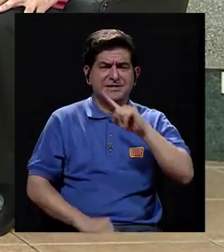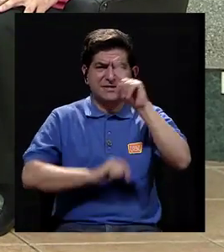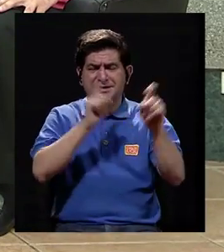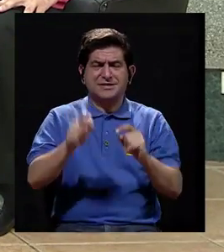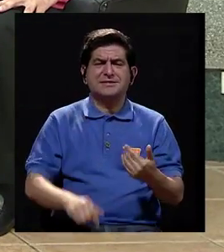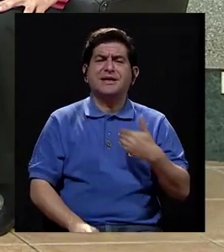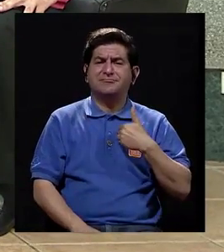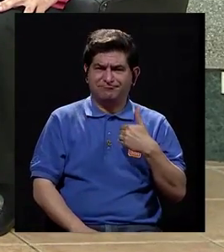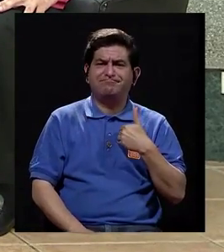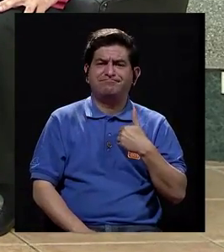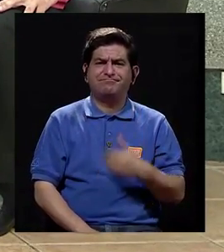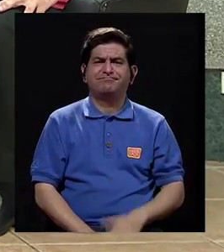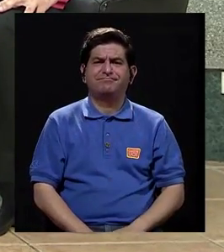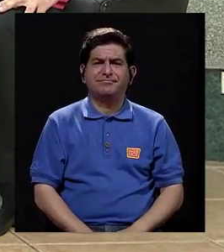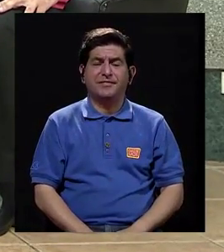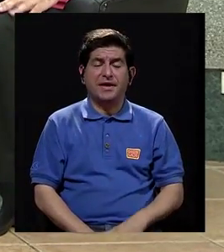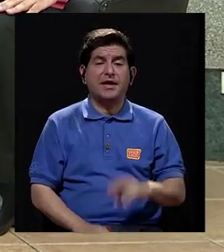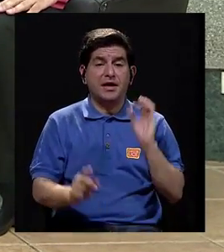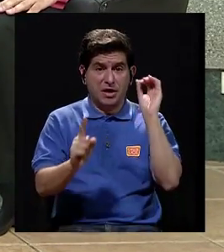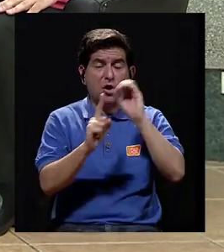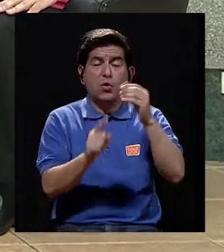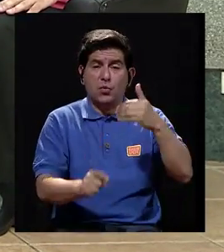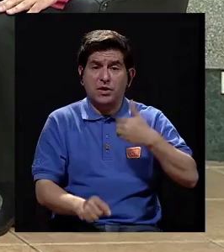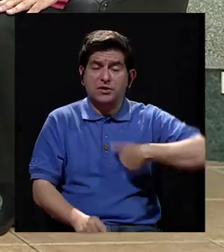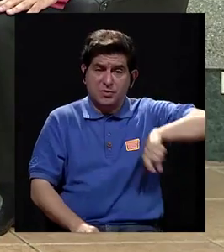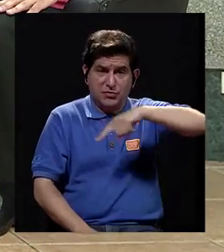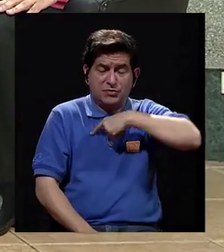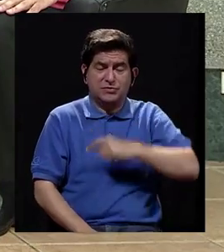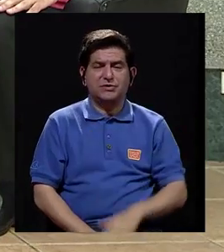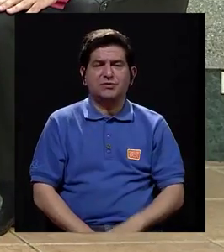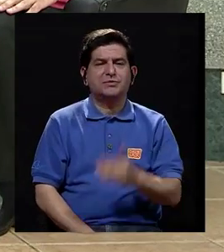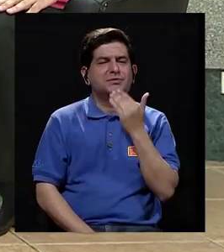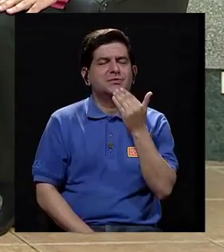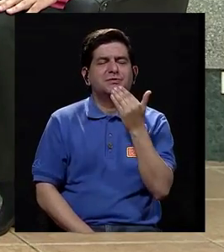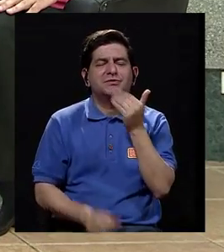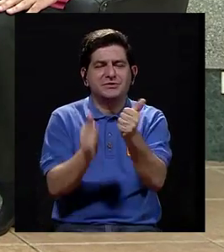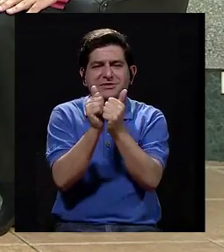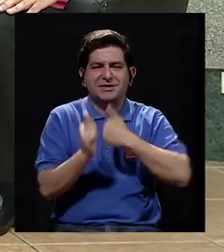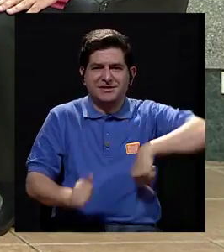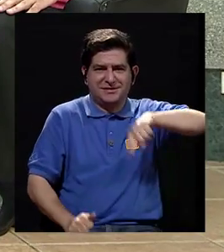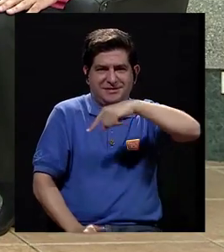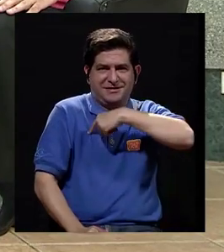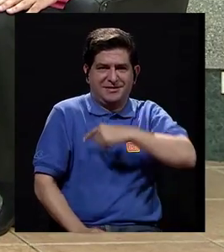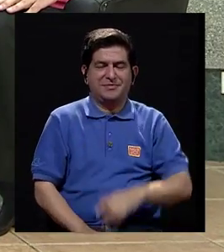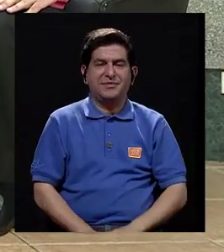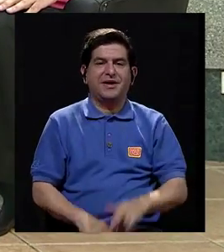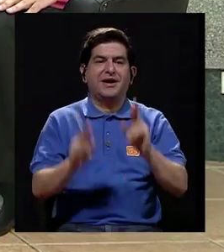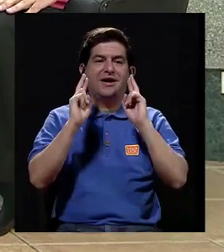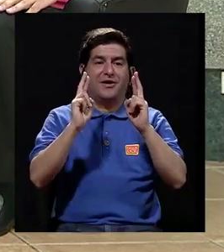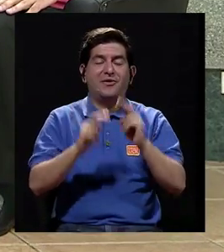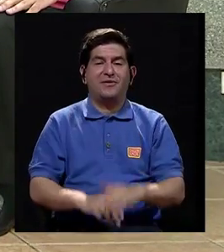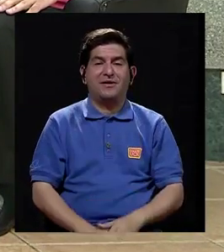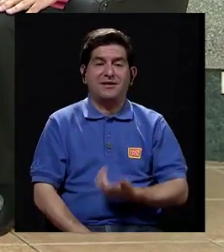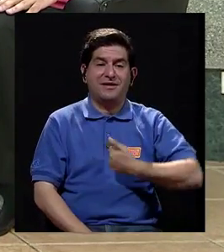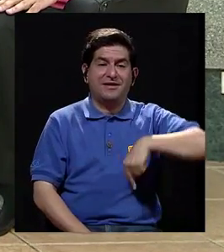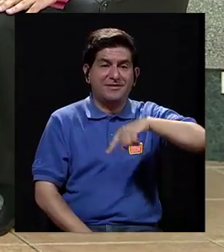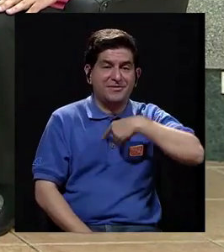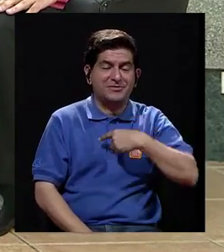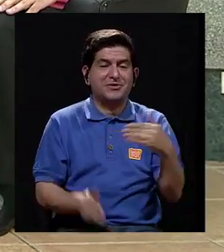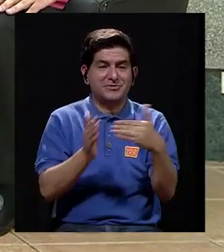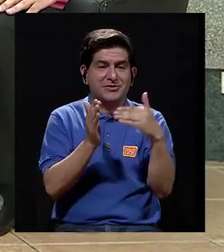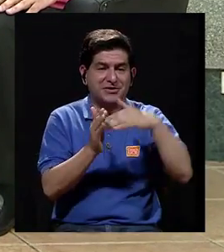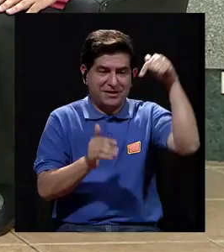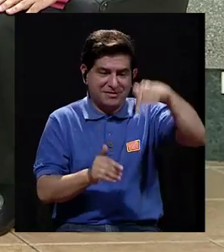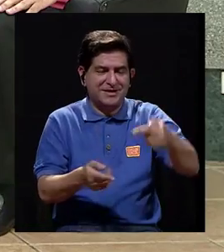todas estas interrogantes y precisamente ese es el objetivo, pues, agradecerle por su compañía y que ojalá nos lo podamos